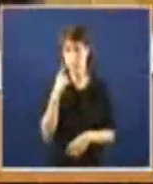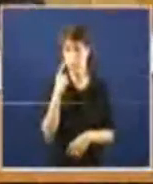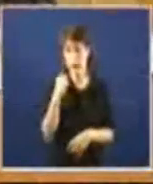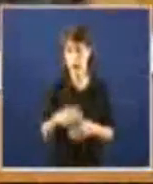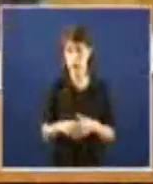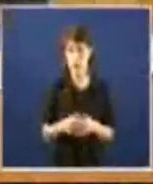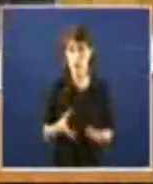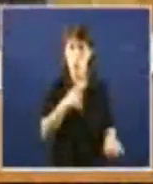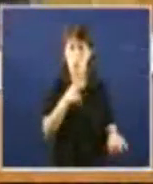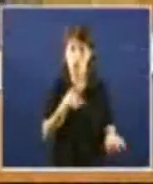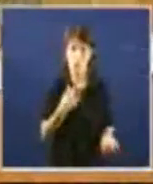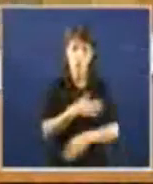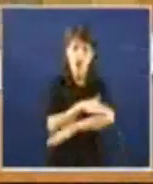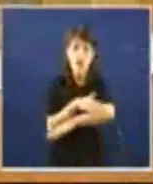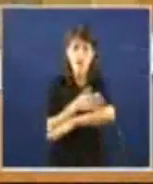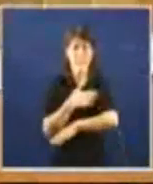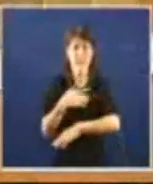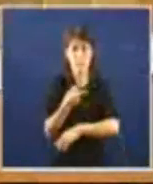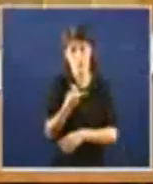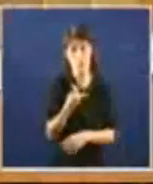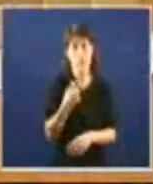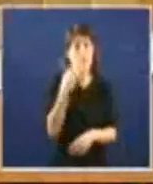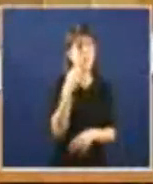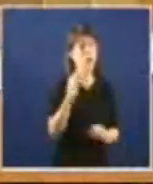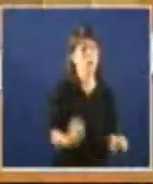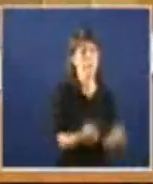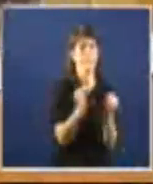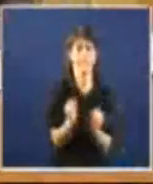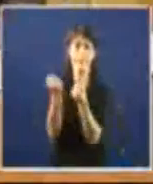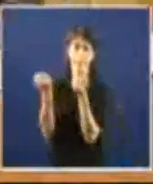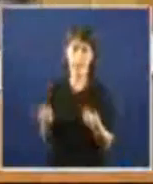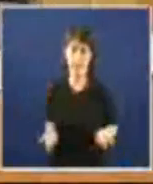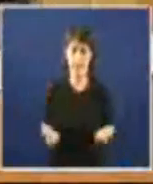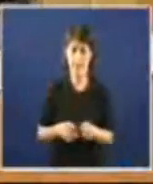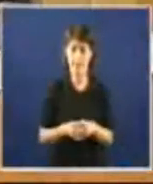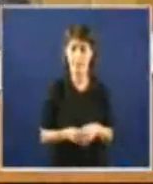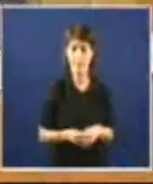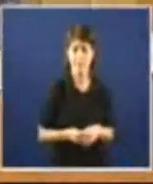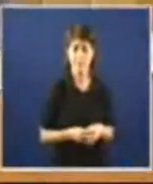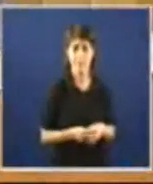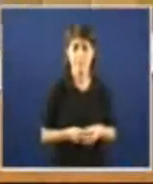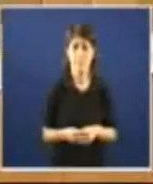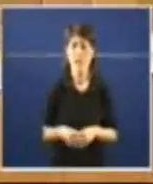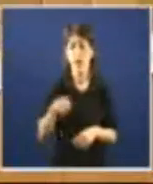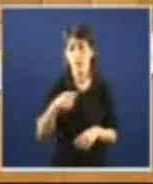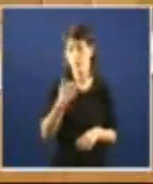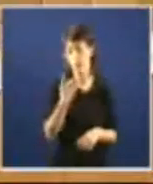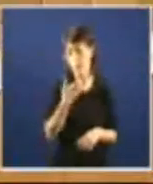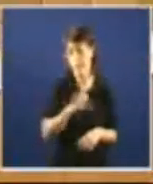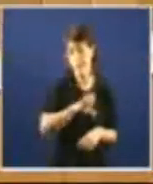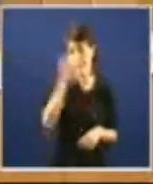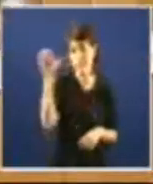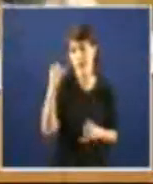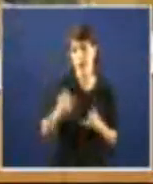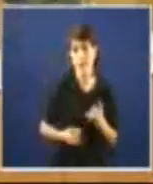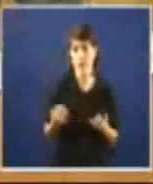resgatar os bancos no caso norteamericano ele decía too big to fail e ele di no caso da Unión Europea too big to bail